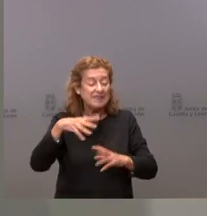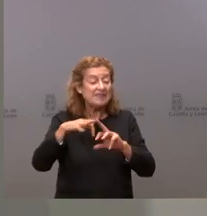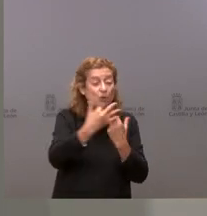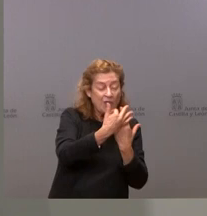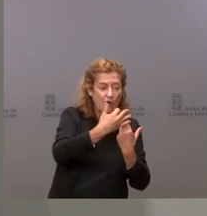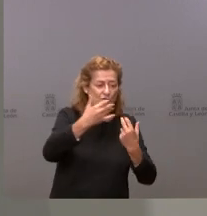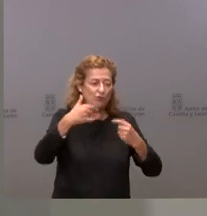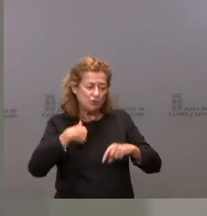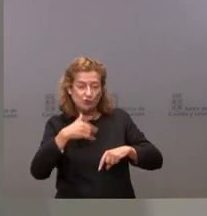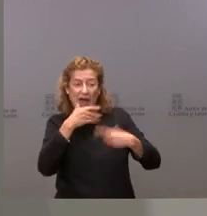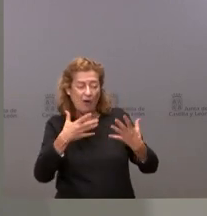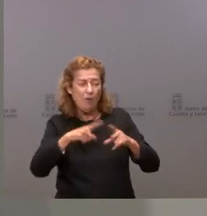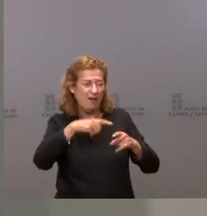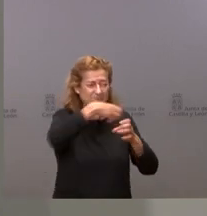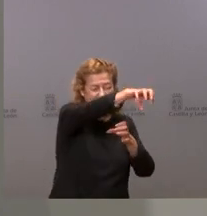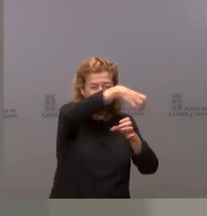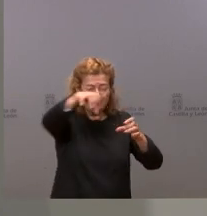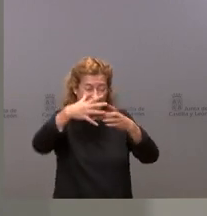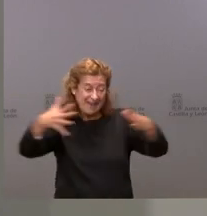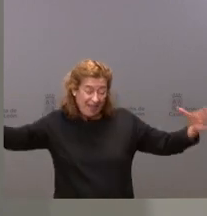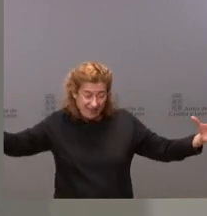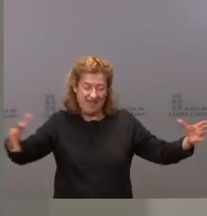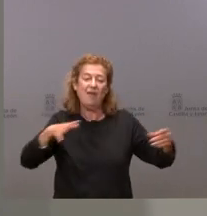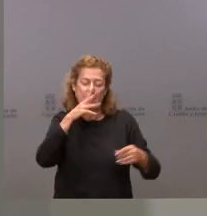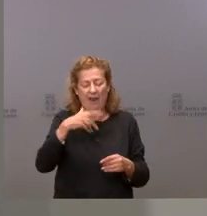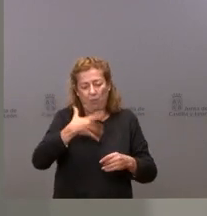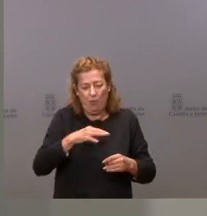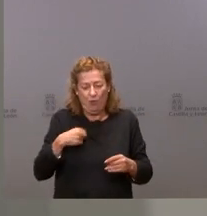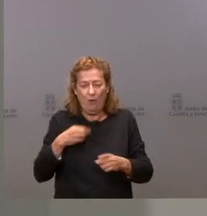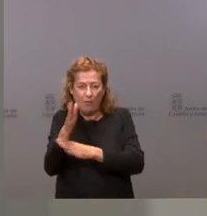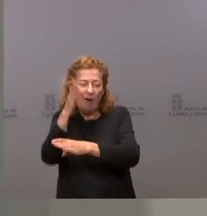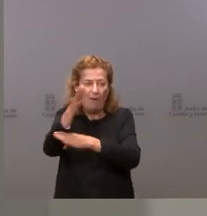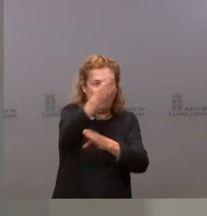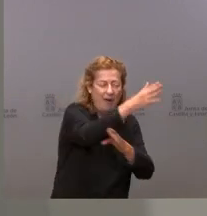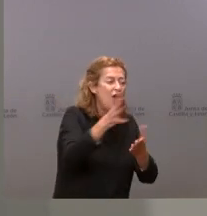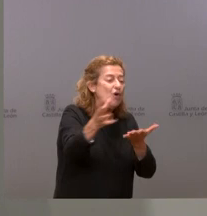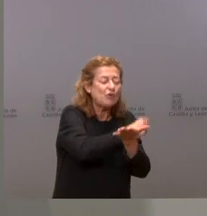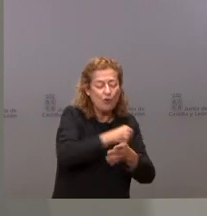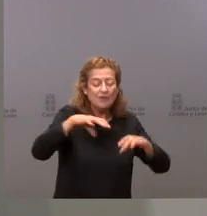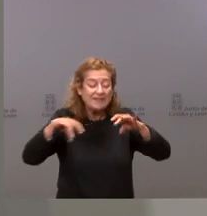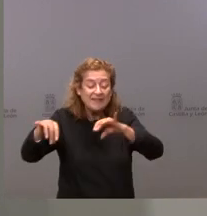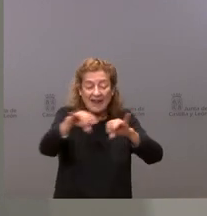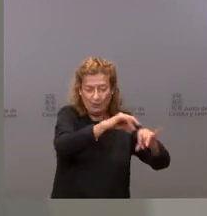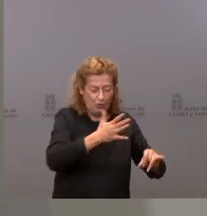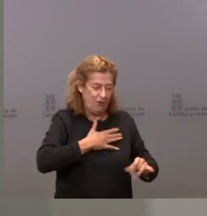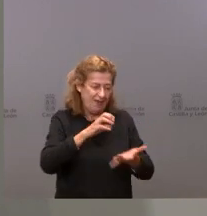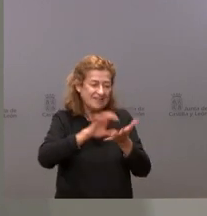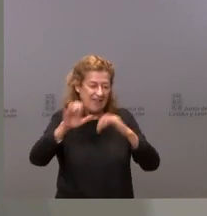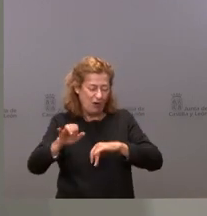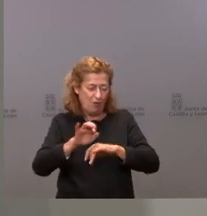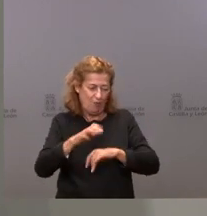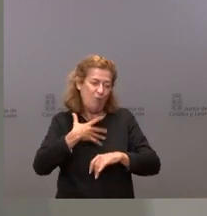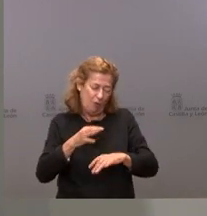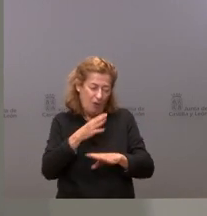de dispersión y de territorio también para acercarnos en esa campaña a todo el ámbito territorial de nuestra comunidad